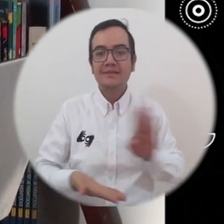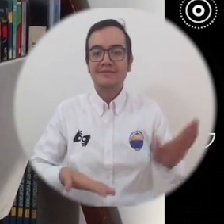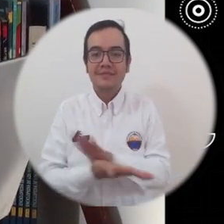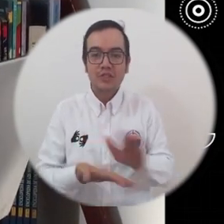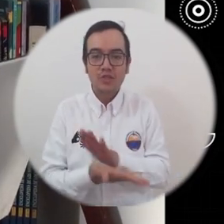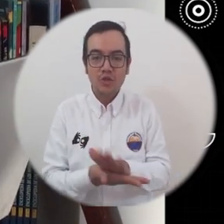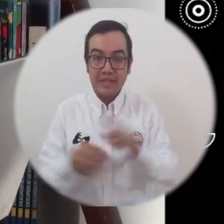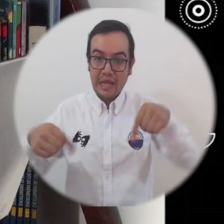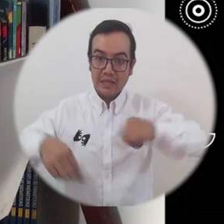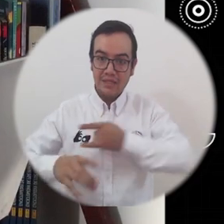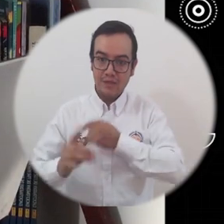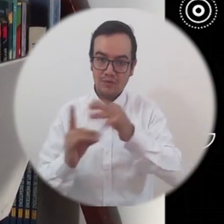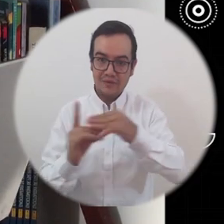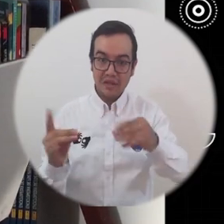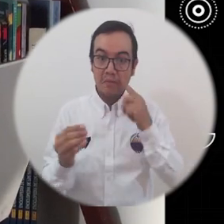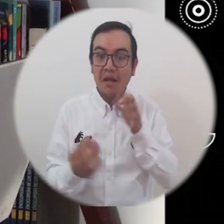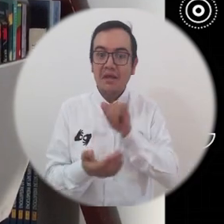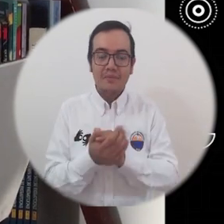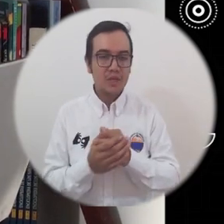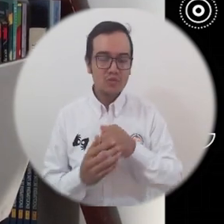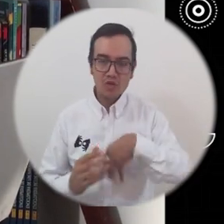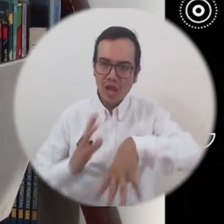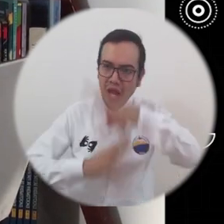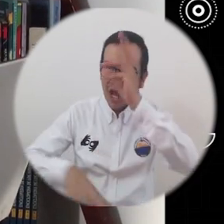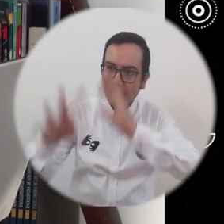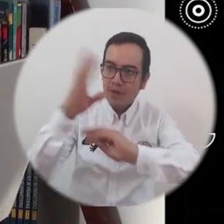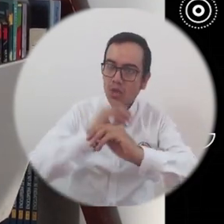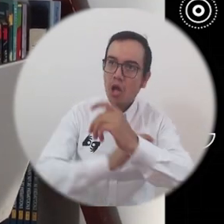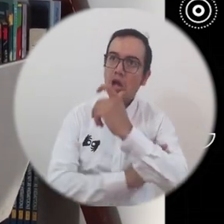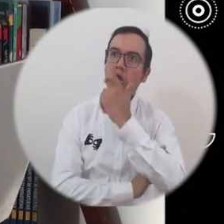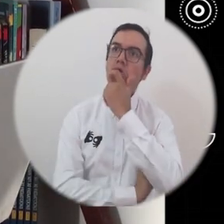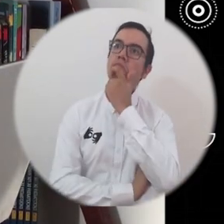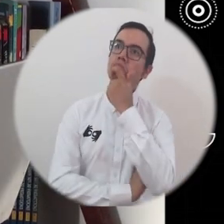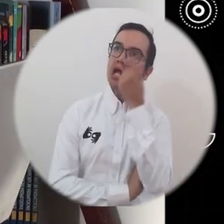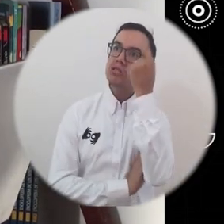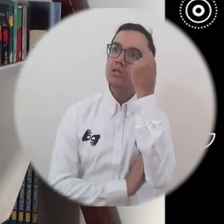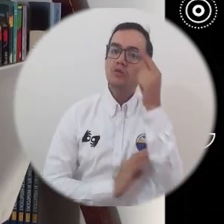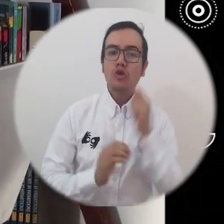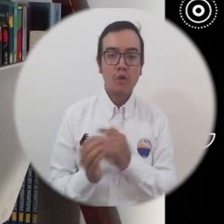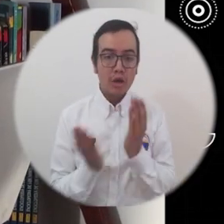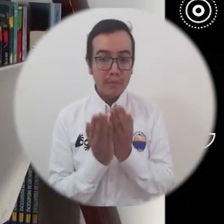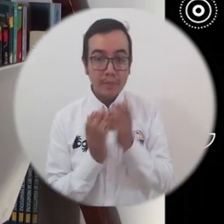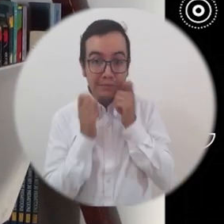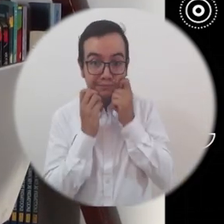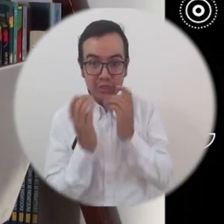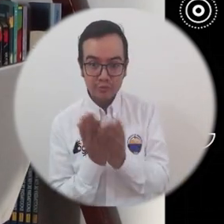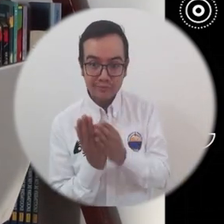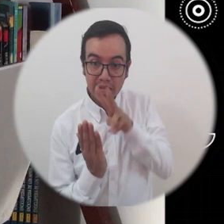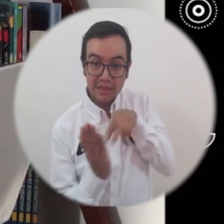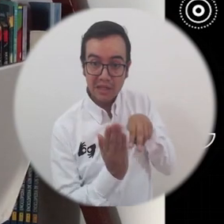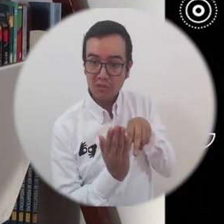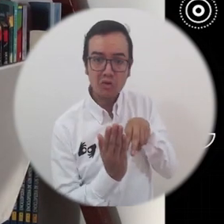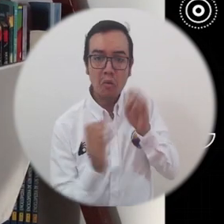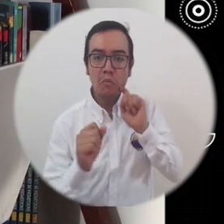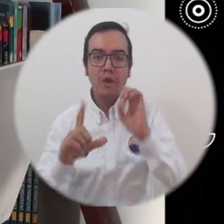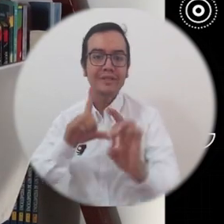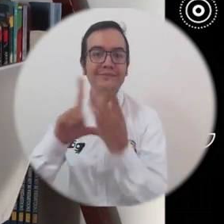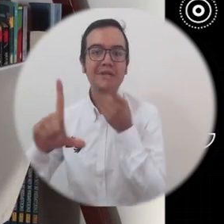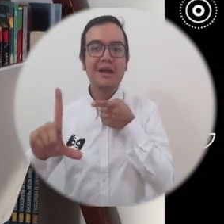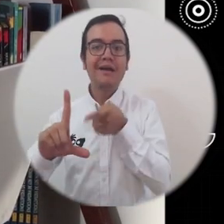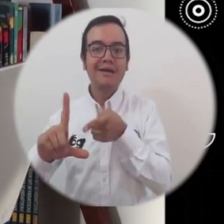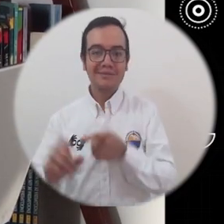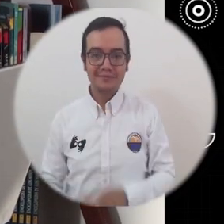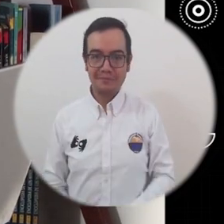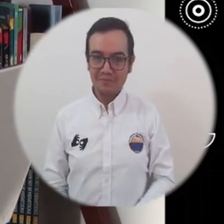y completo a los textos de la editorial de nuestra alma mater y así pueda construir nuevas miradas de la manera en que